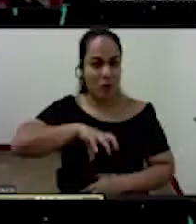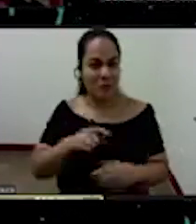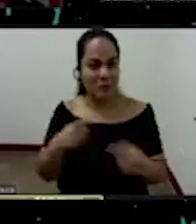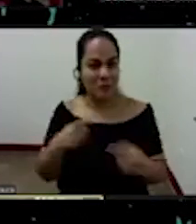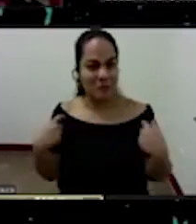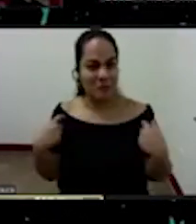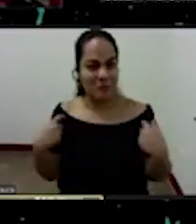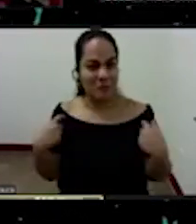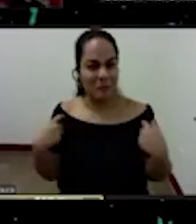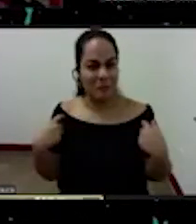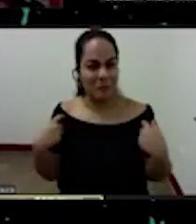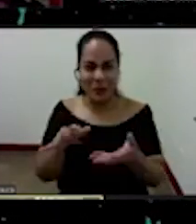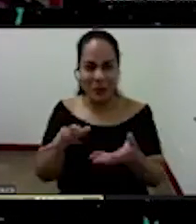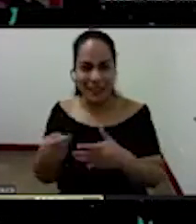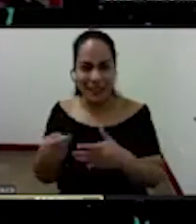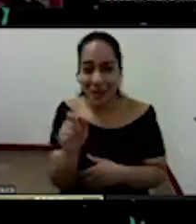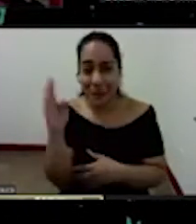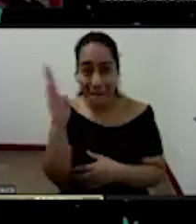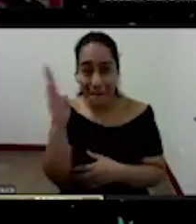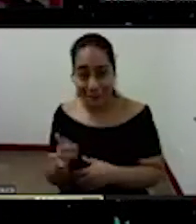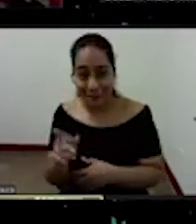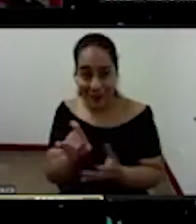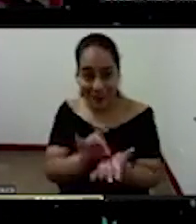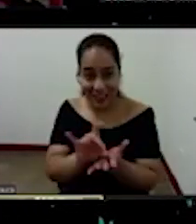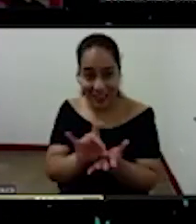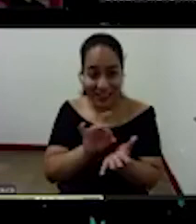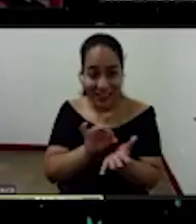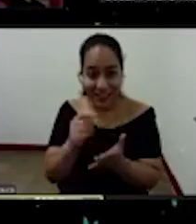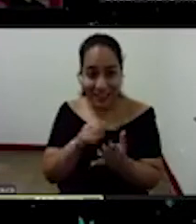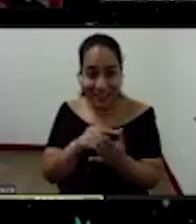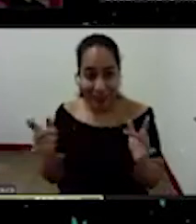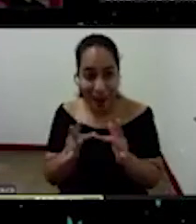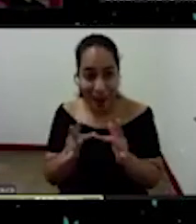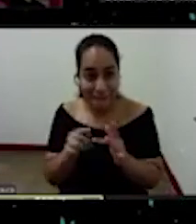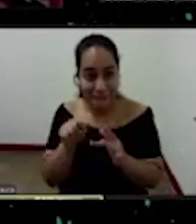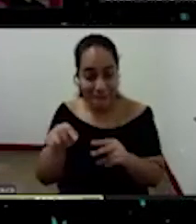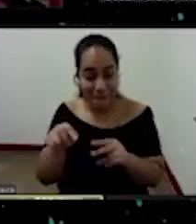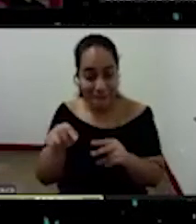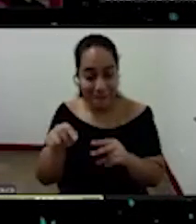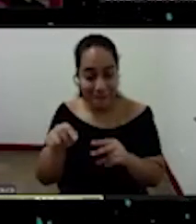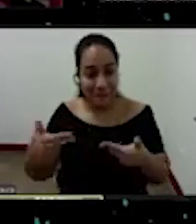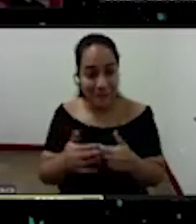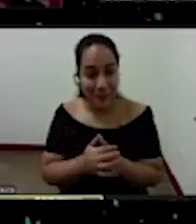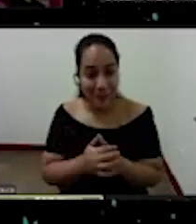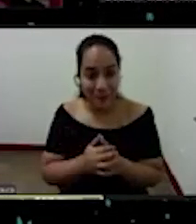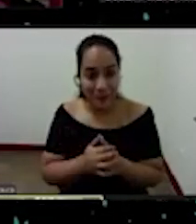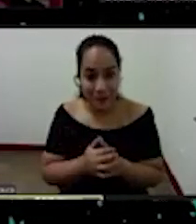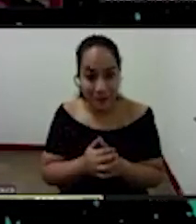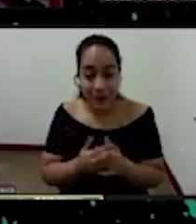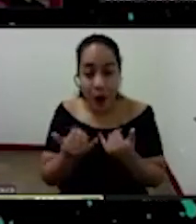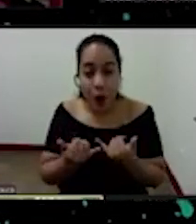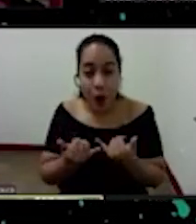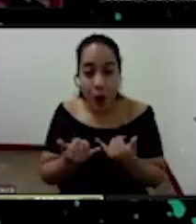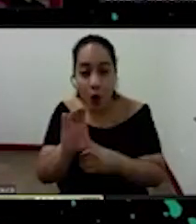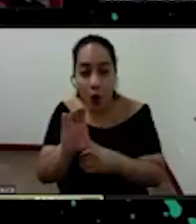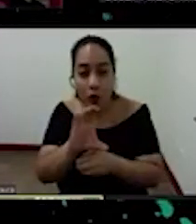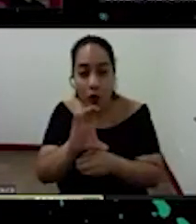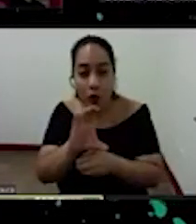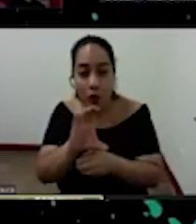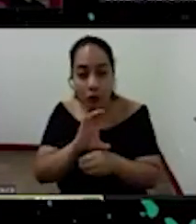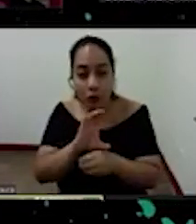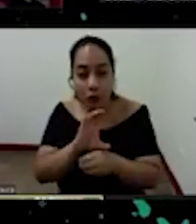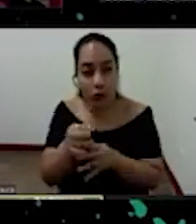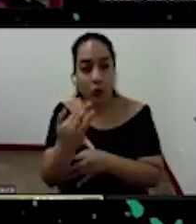creo que si alguien de Brasil pues que escribe aquí que está conectado hoy en mi ciudad